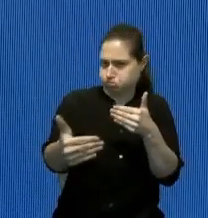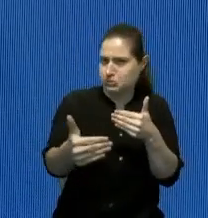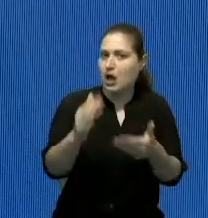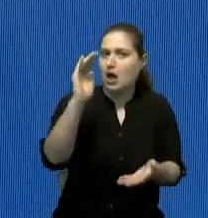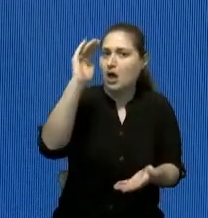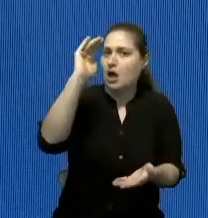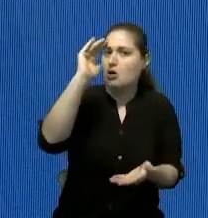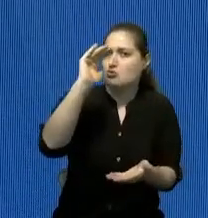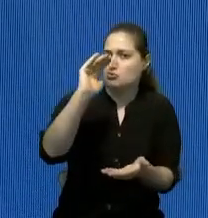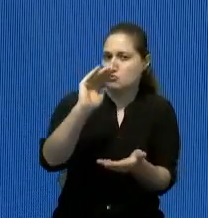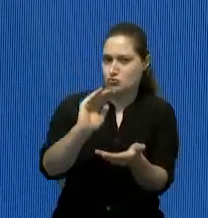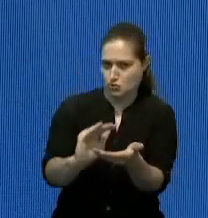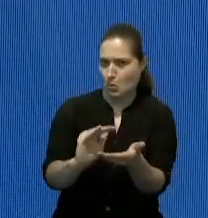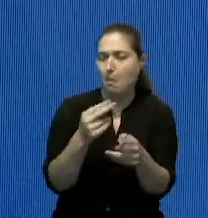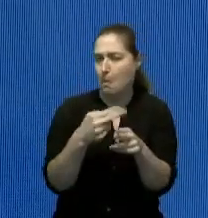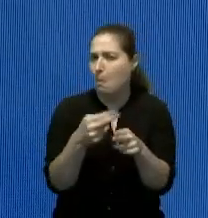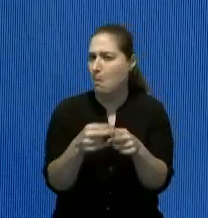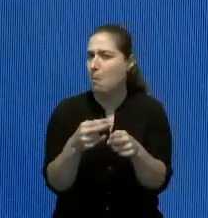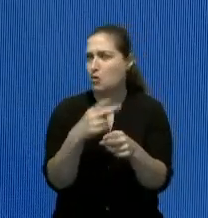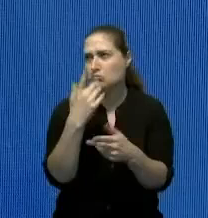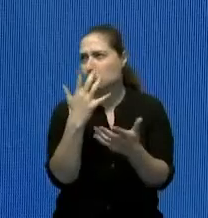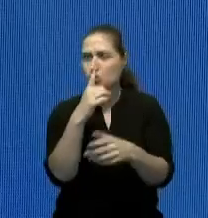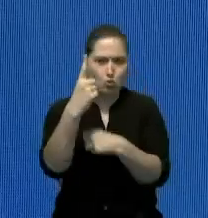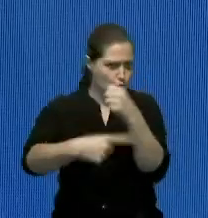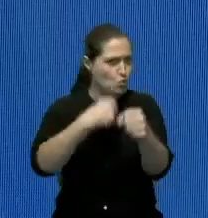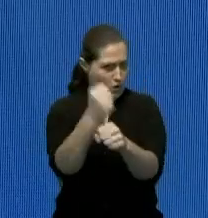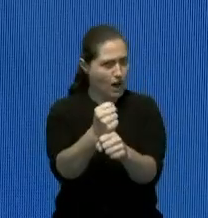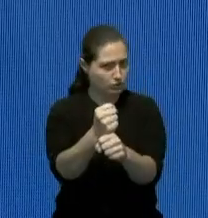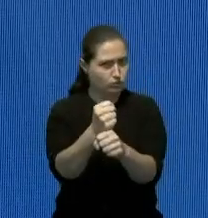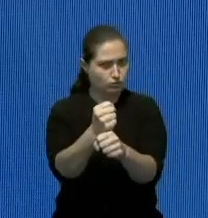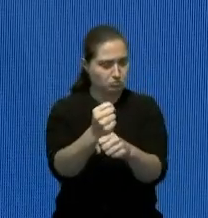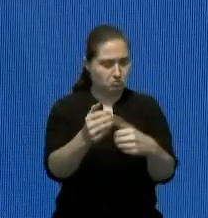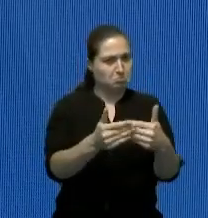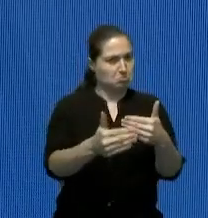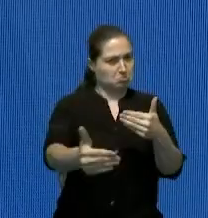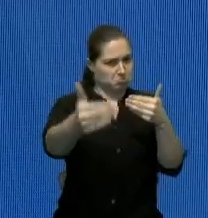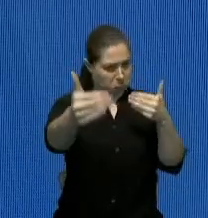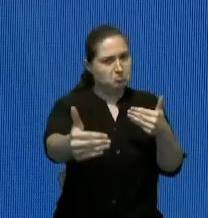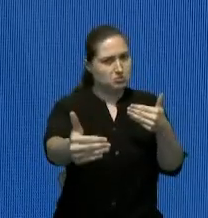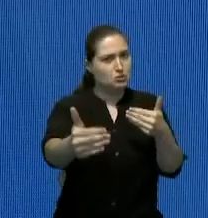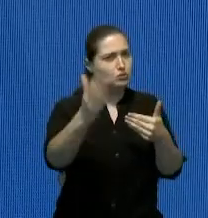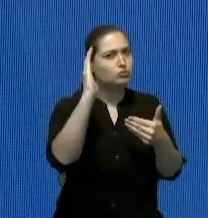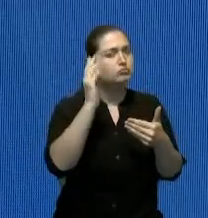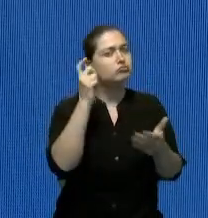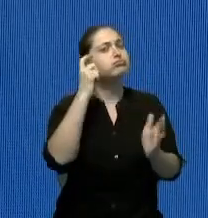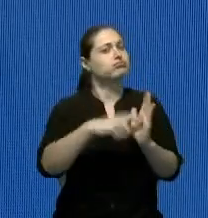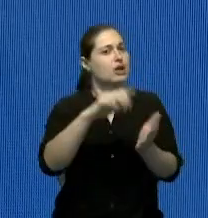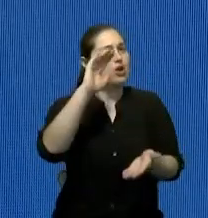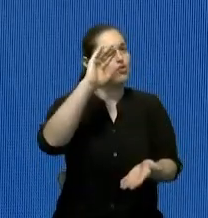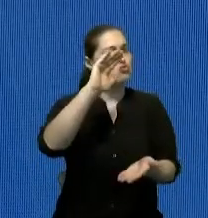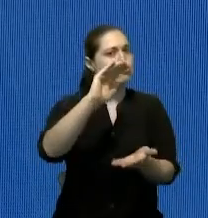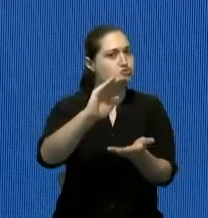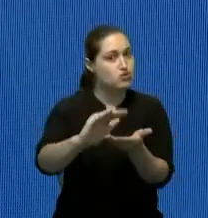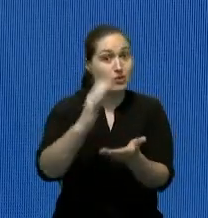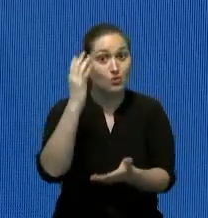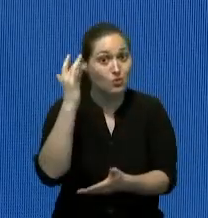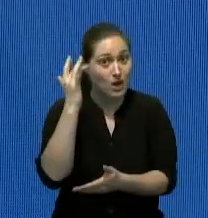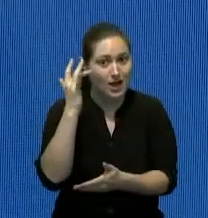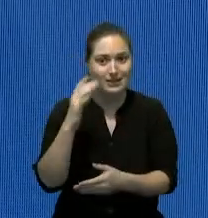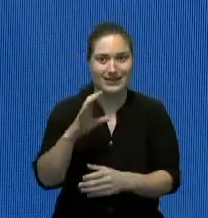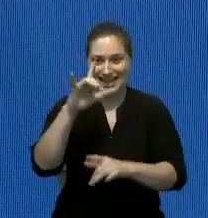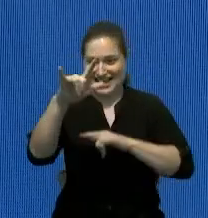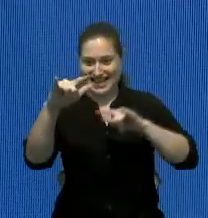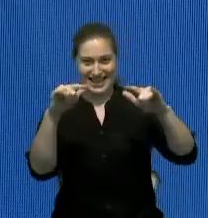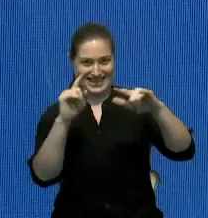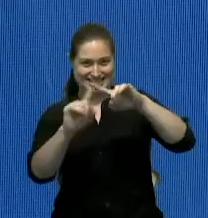relativamente corto ya en un año vamos a ver reducciones importantes por la competencia que se va a